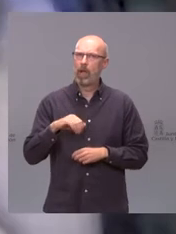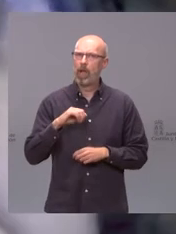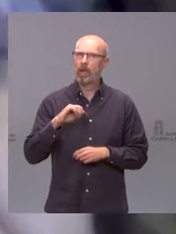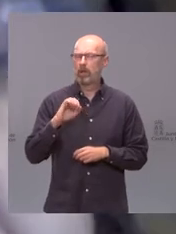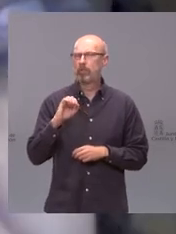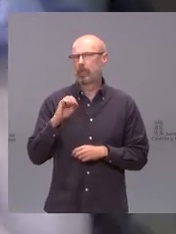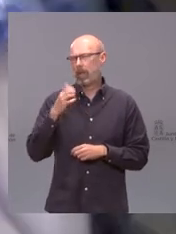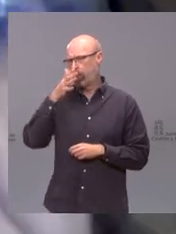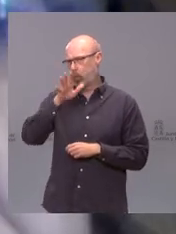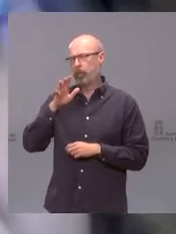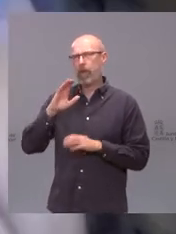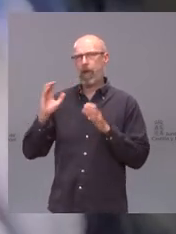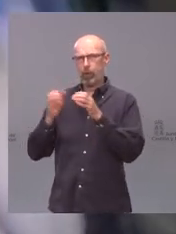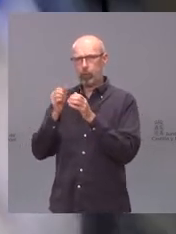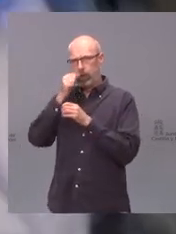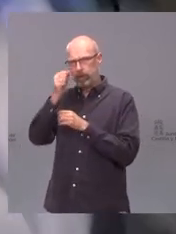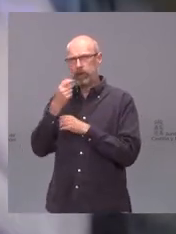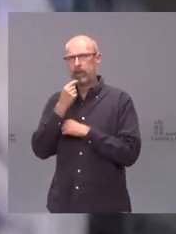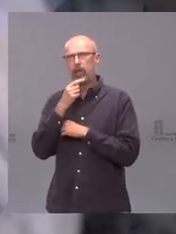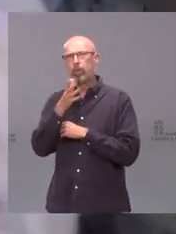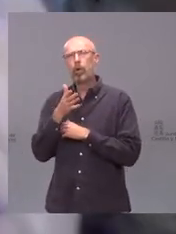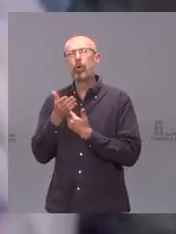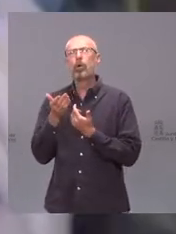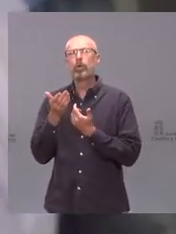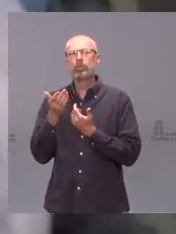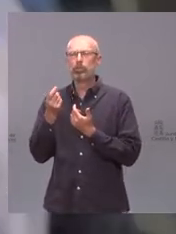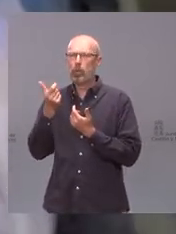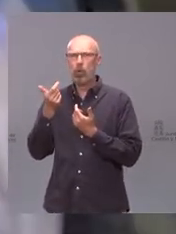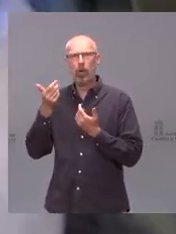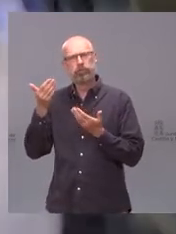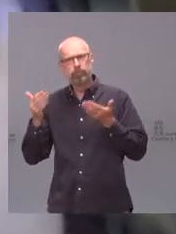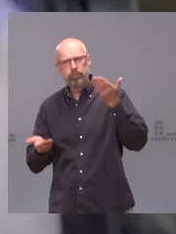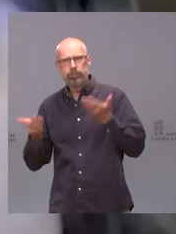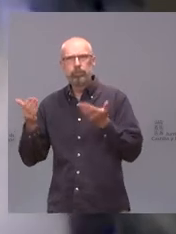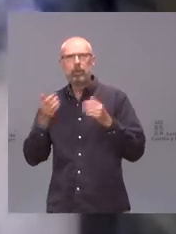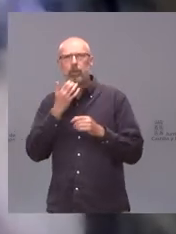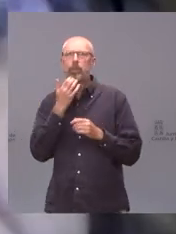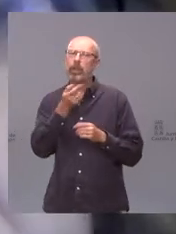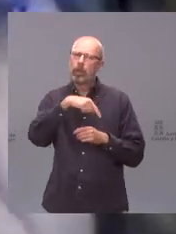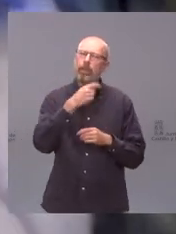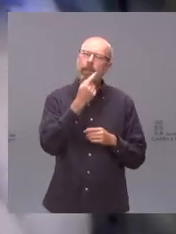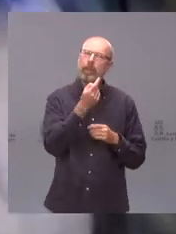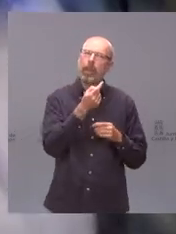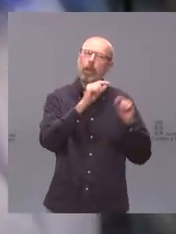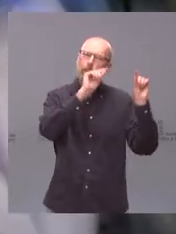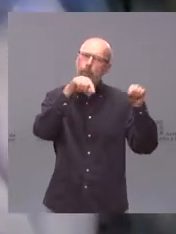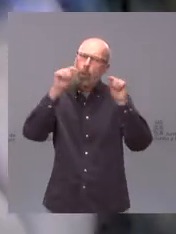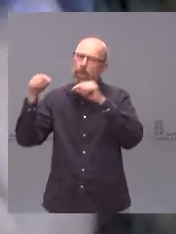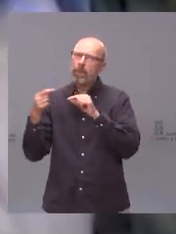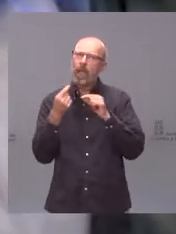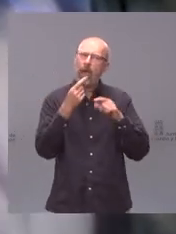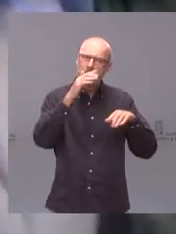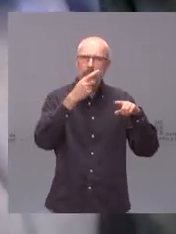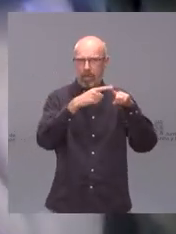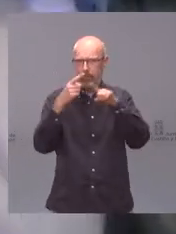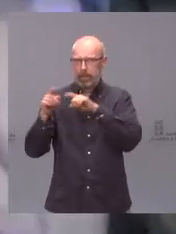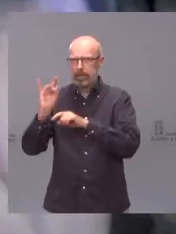Socialista por los desequilibrios. Es verdad que insisten ustedes siempre en que no es lo mismo una provincia que en otra, pero achacan